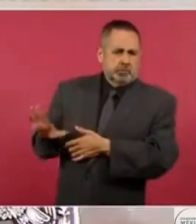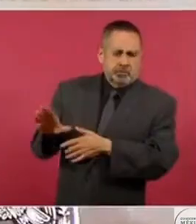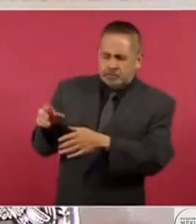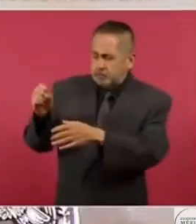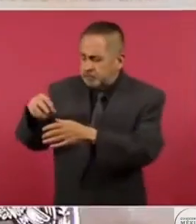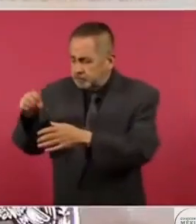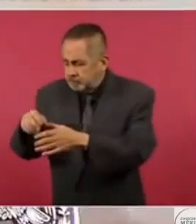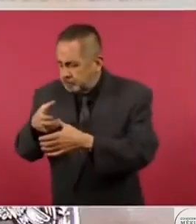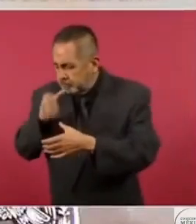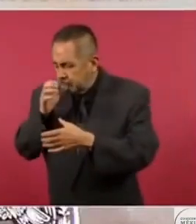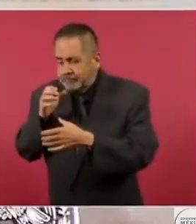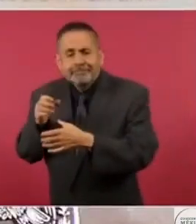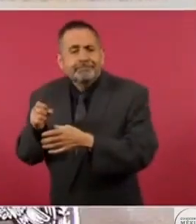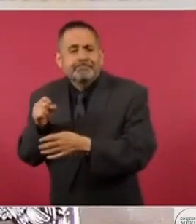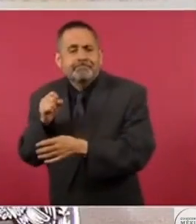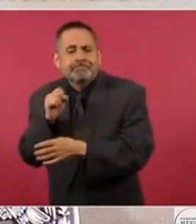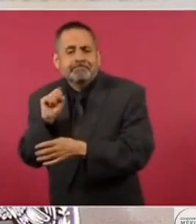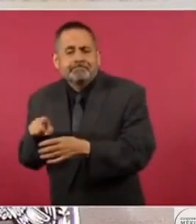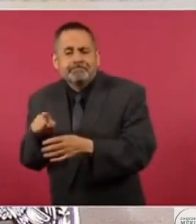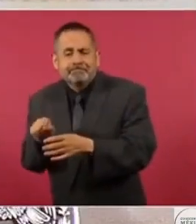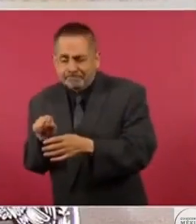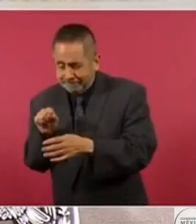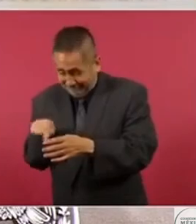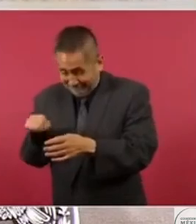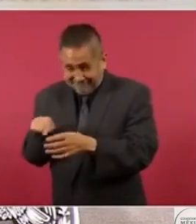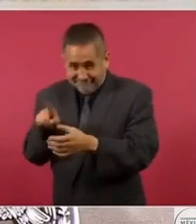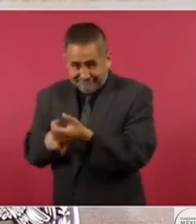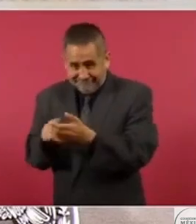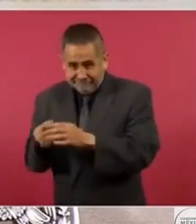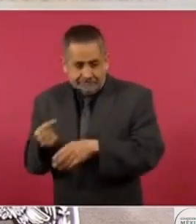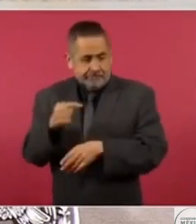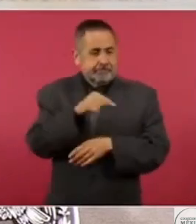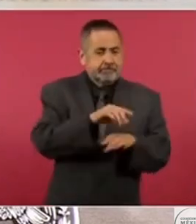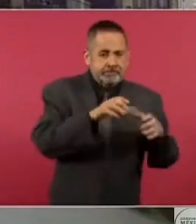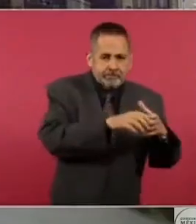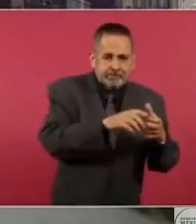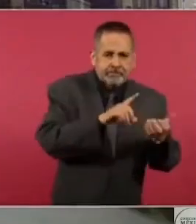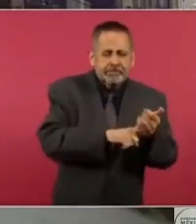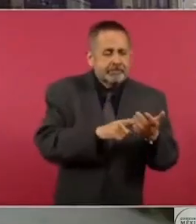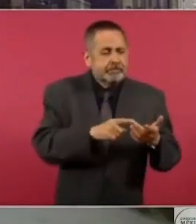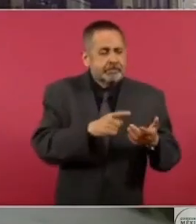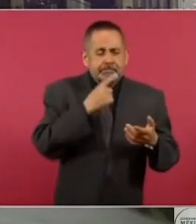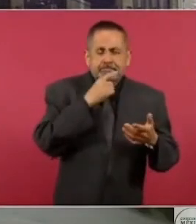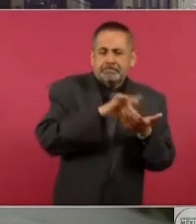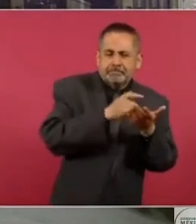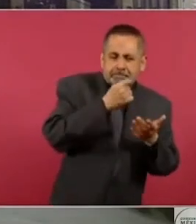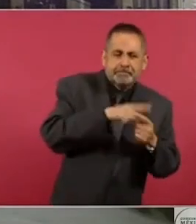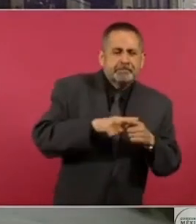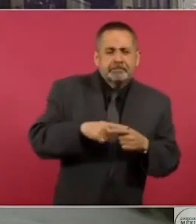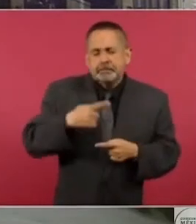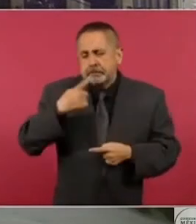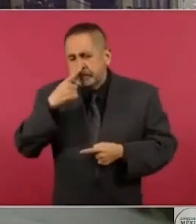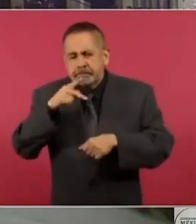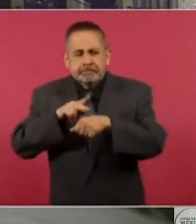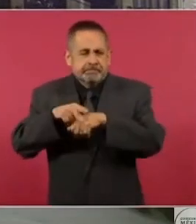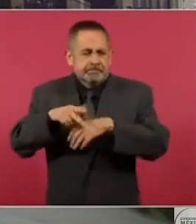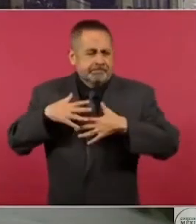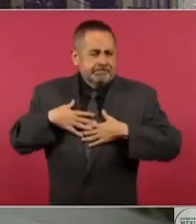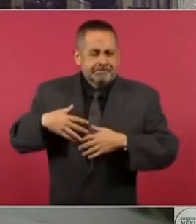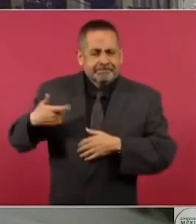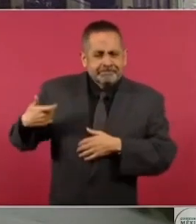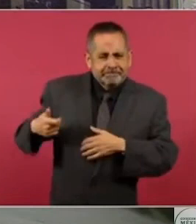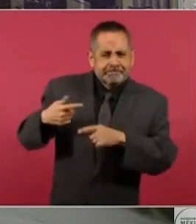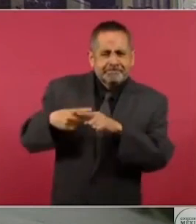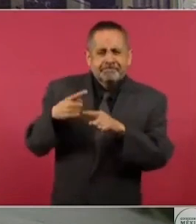pero que son también muy útiles, muy necesarias. La piel, la nariz, no sólo las inyecciones, son las vías más